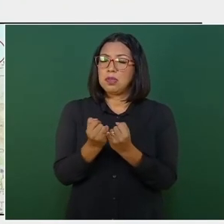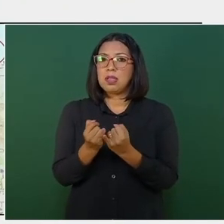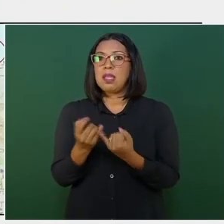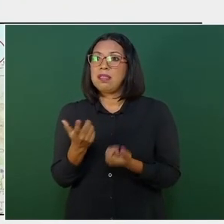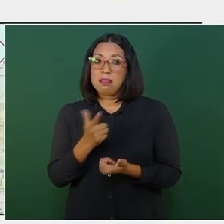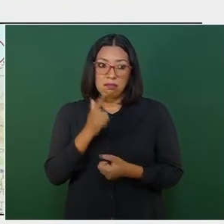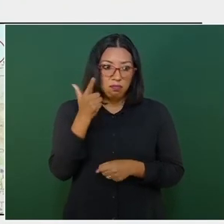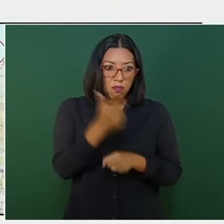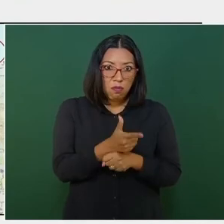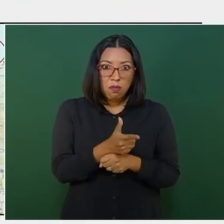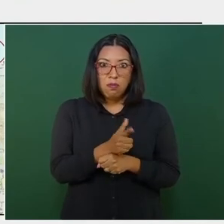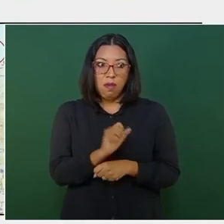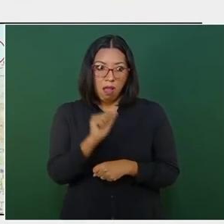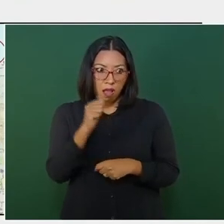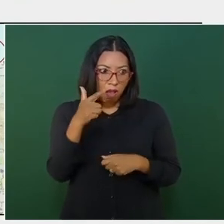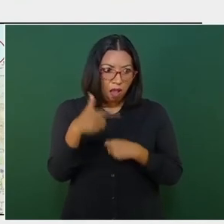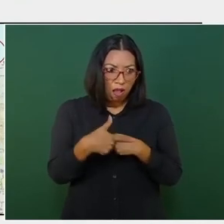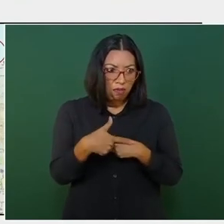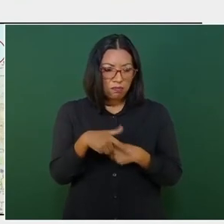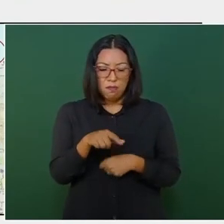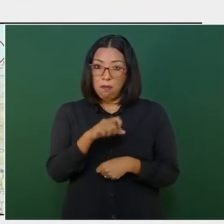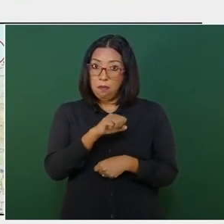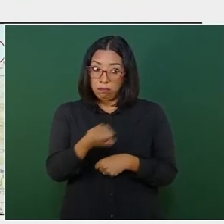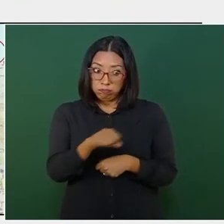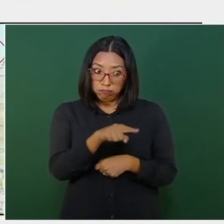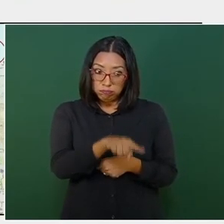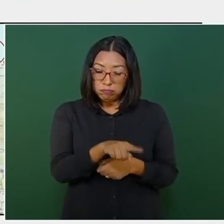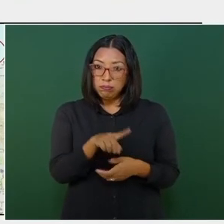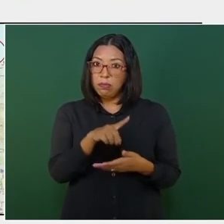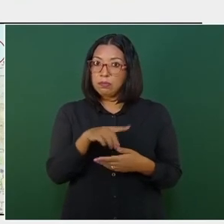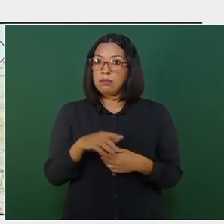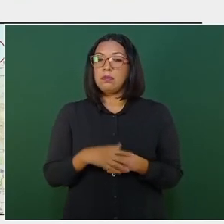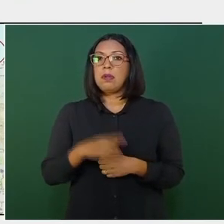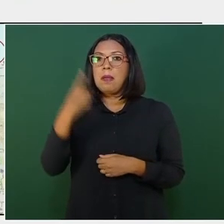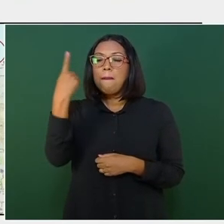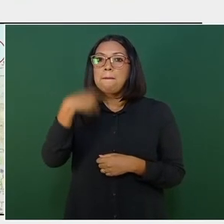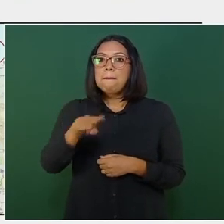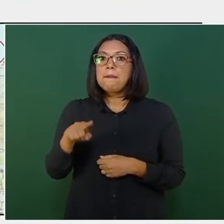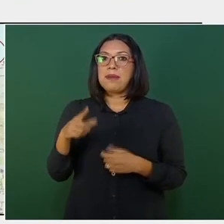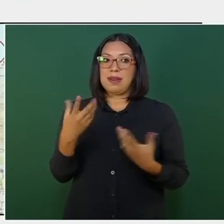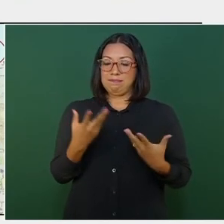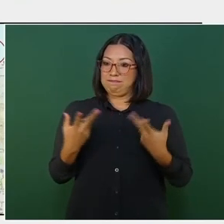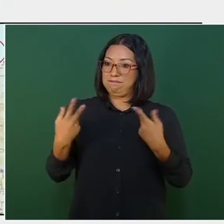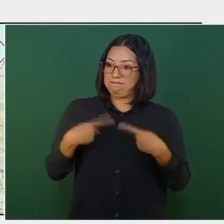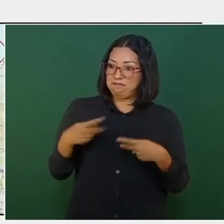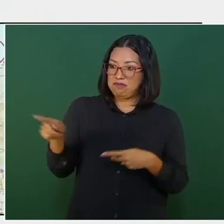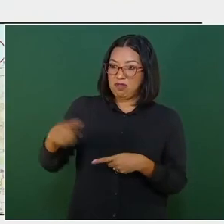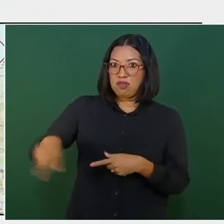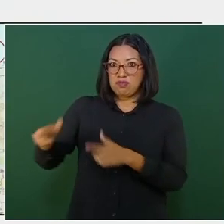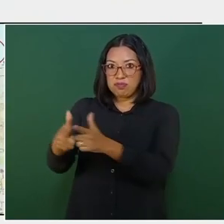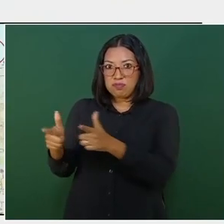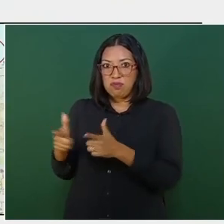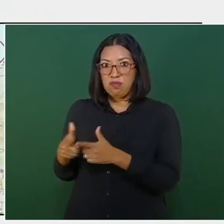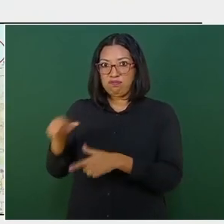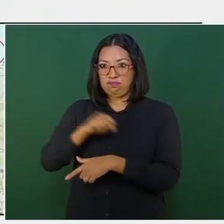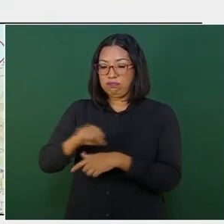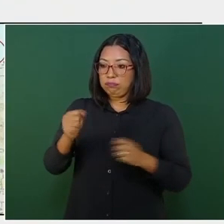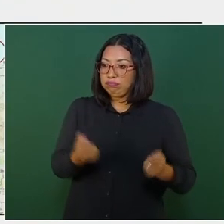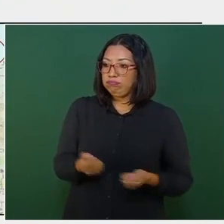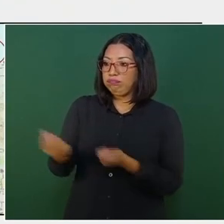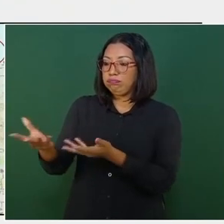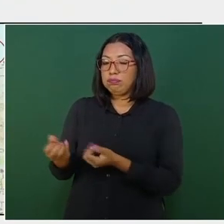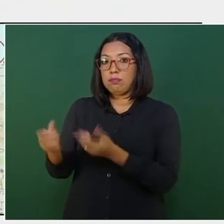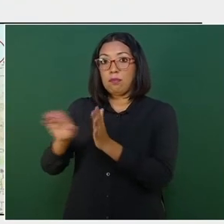mercancía ilícita en la mar, que utilizan para abastecer a grupos delictivos, como es el caso de